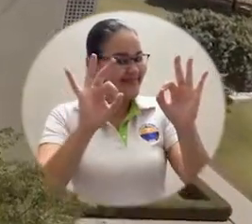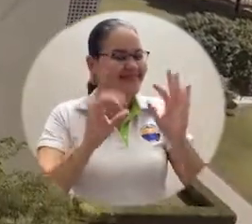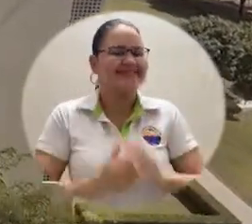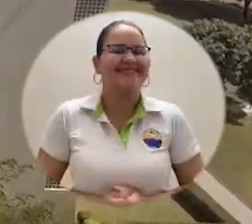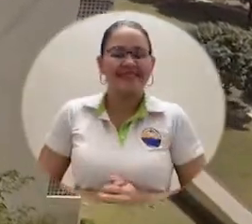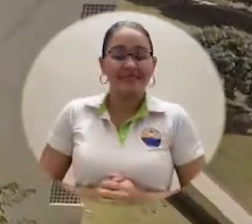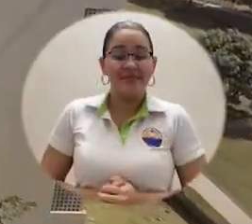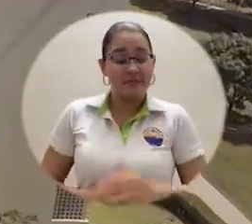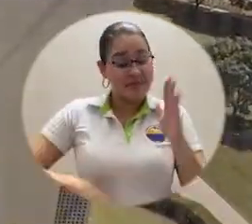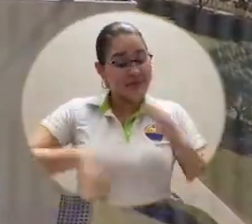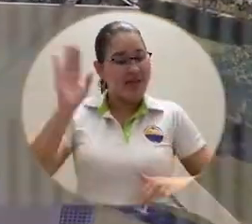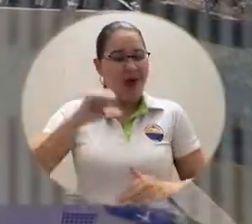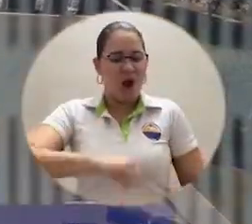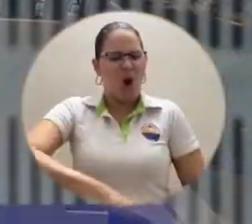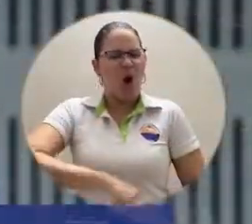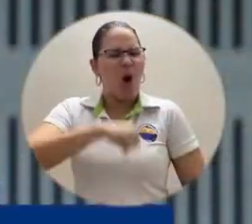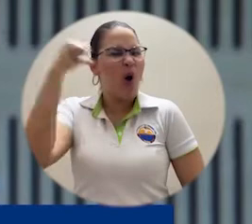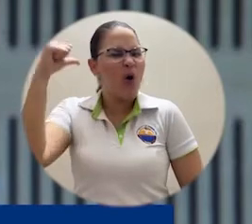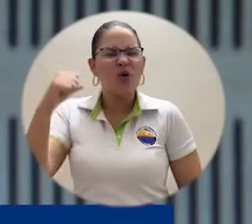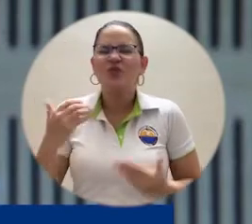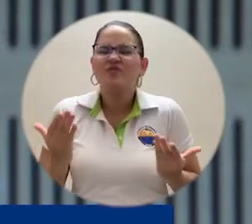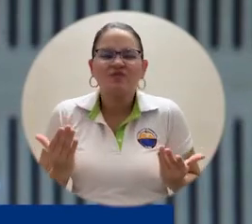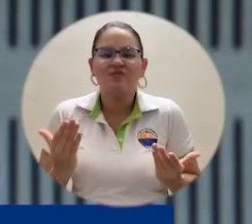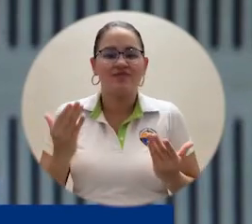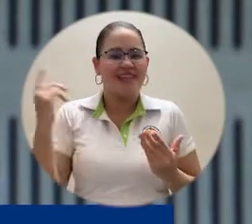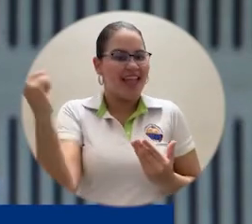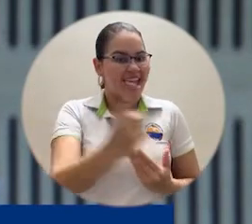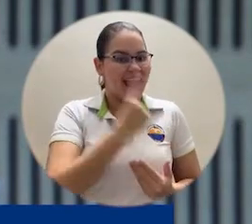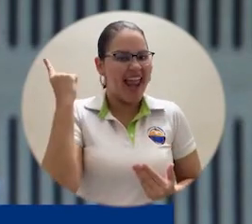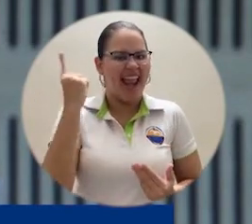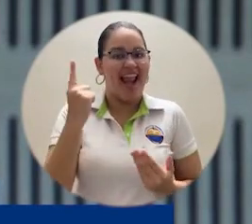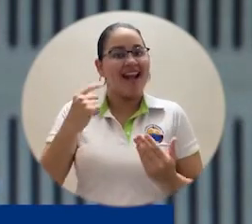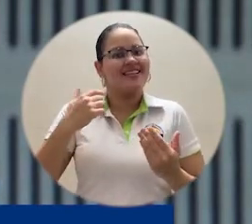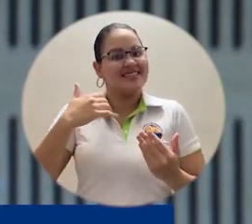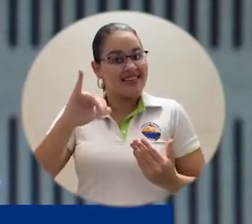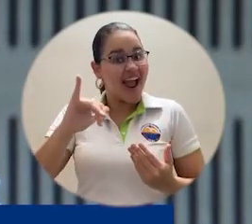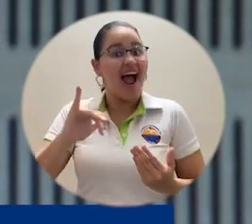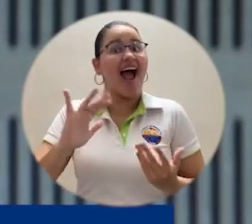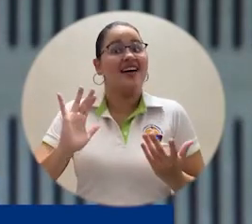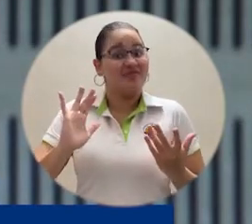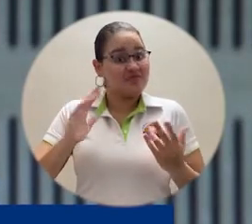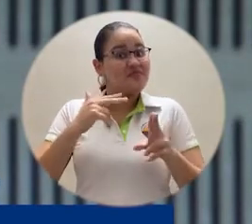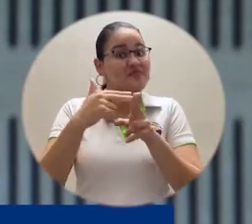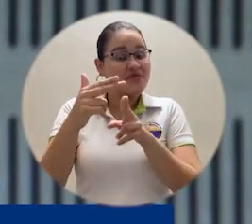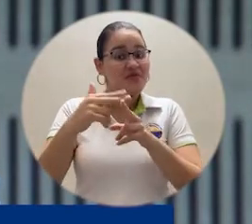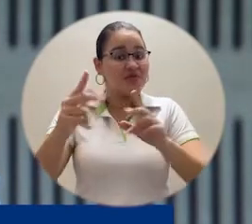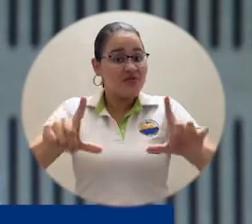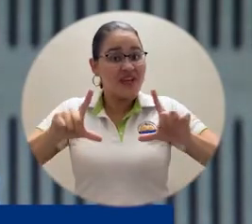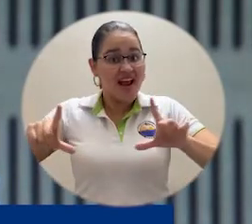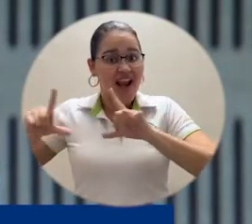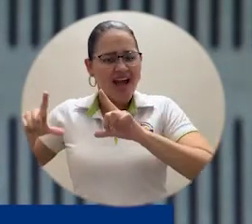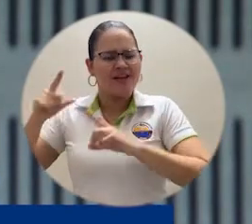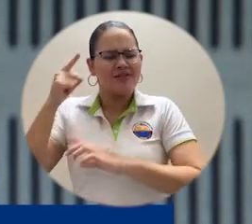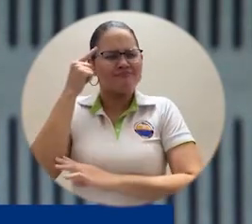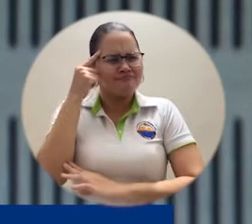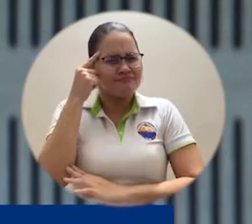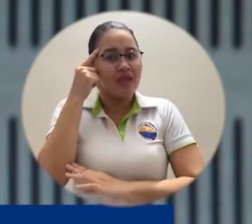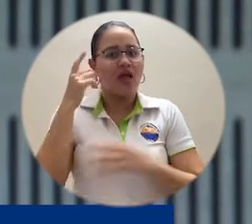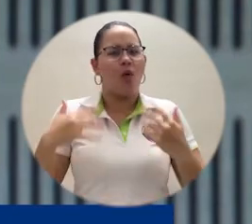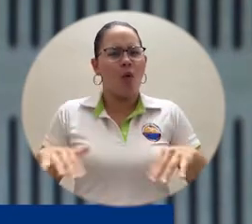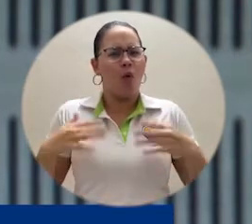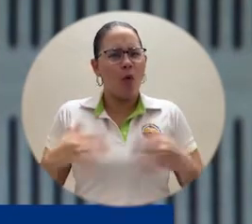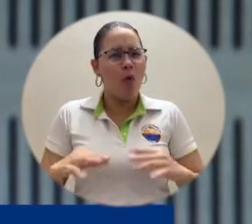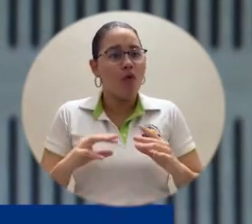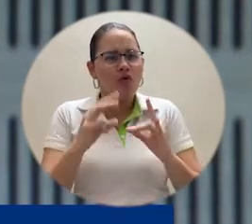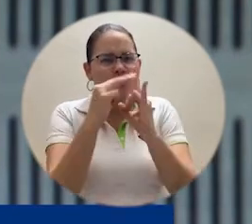Y sobre todo llena de orgullo a miles de graduados que van a sentir que esa calidad que ellos perciben de